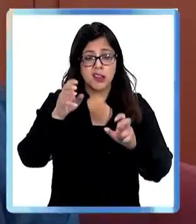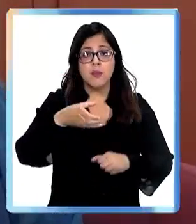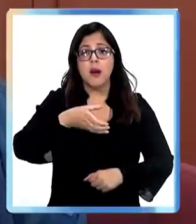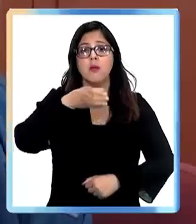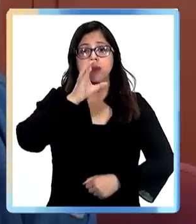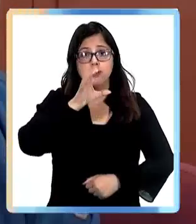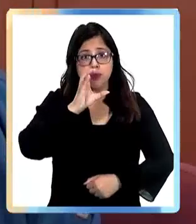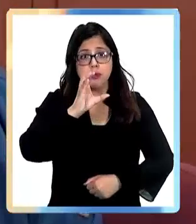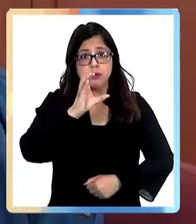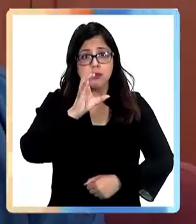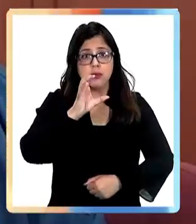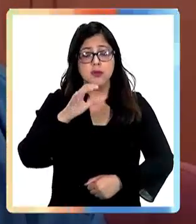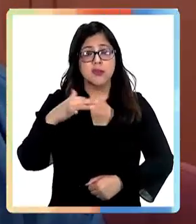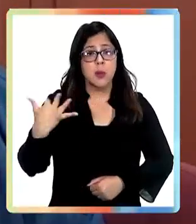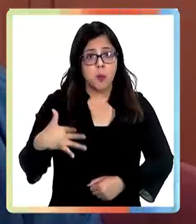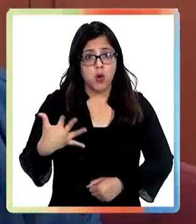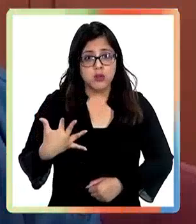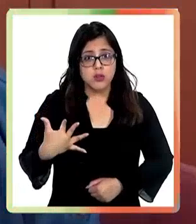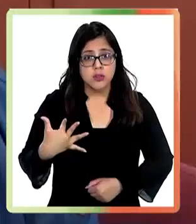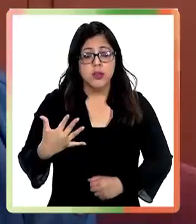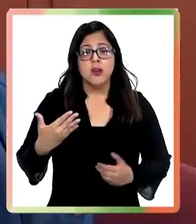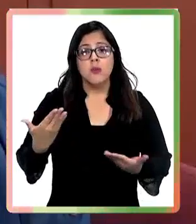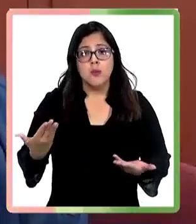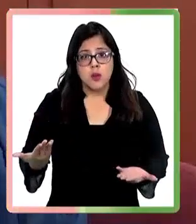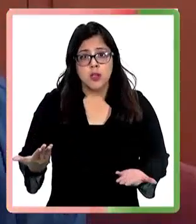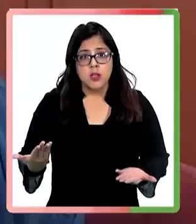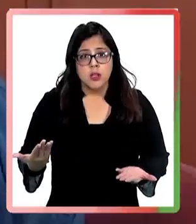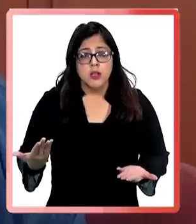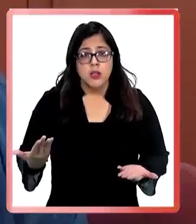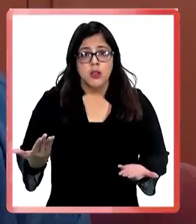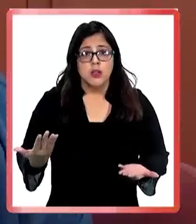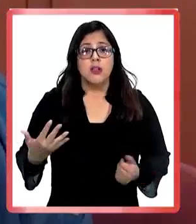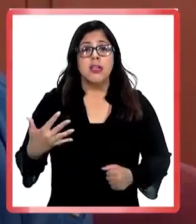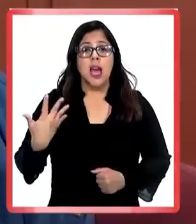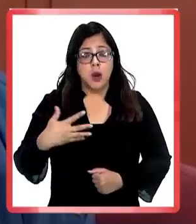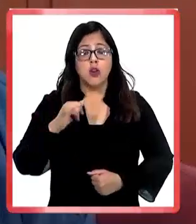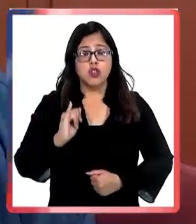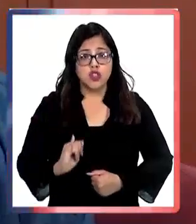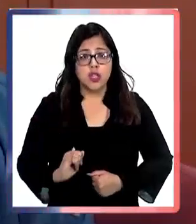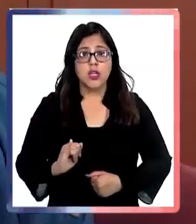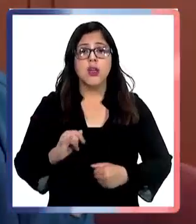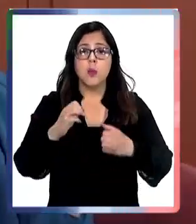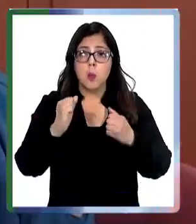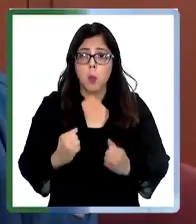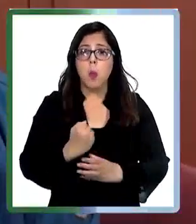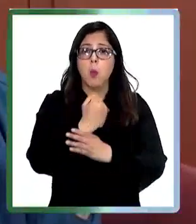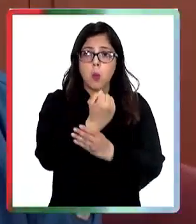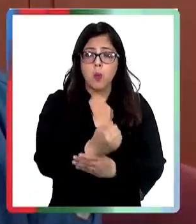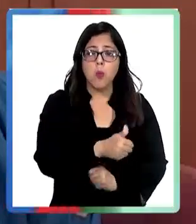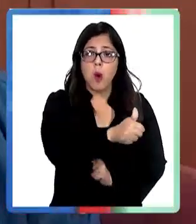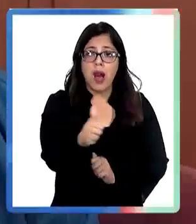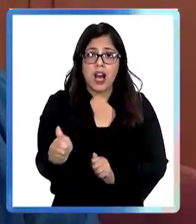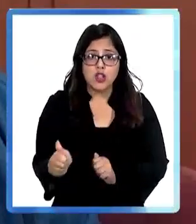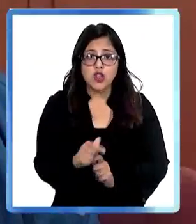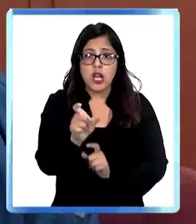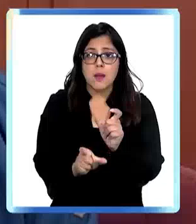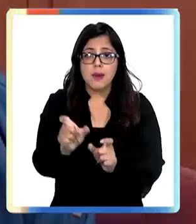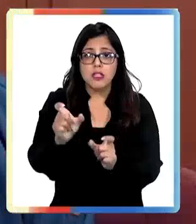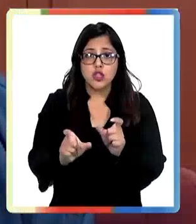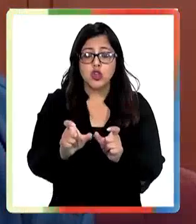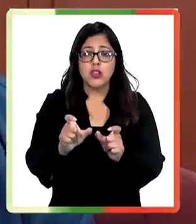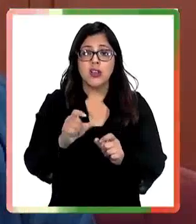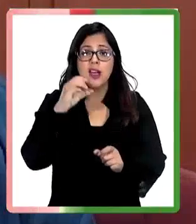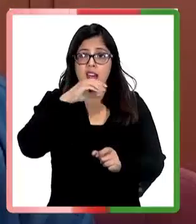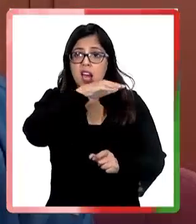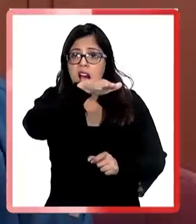su primer uso. Así que creo que es bastante trascendente, bastante importante. Podemos ayudar a todos los campesinos, a los